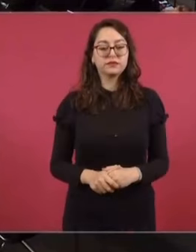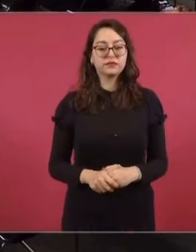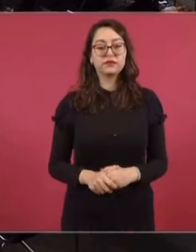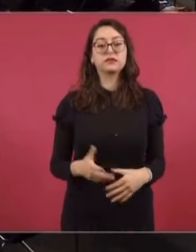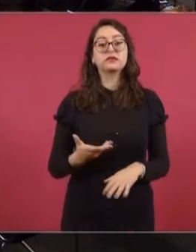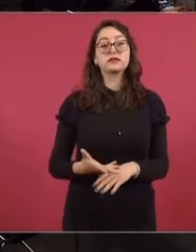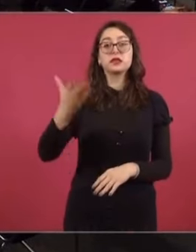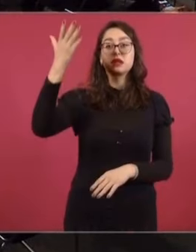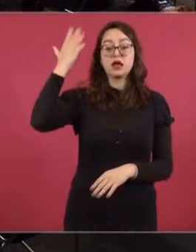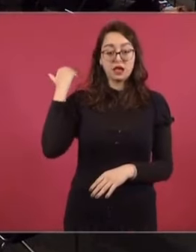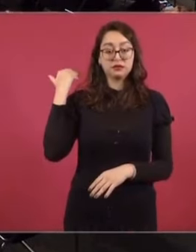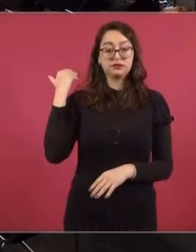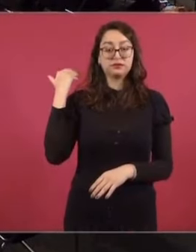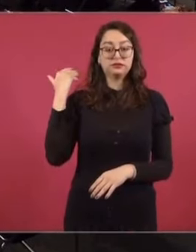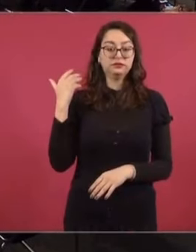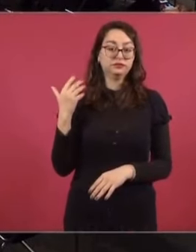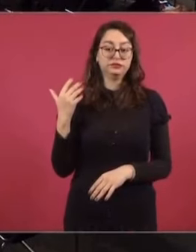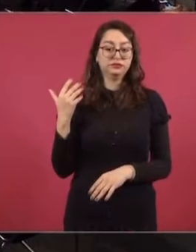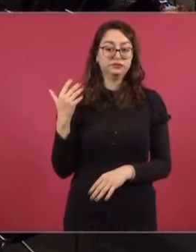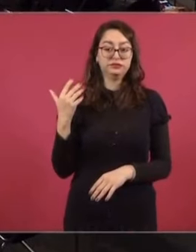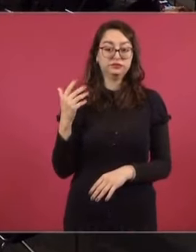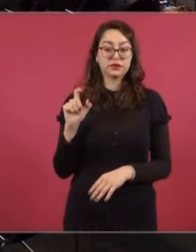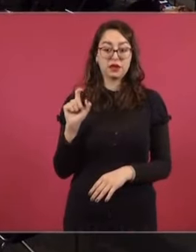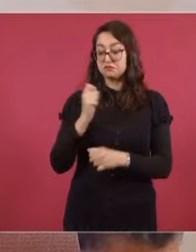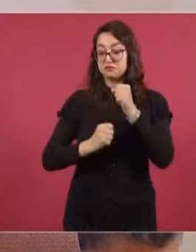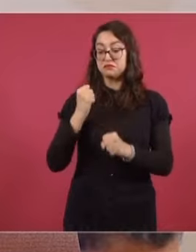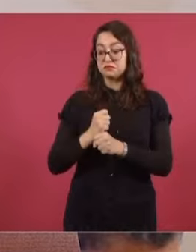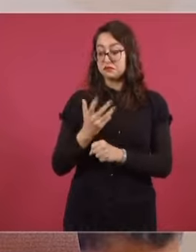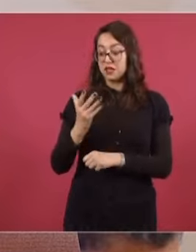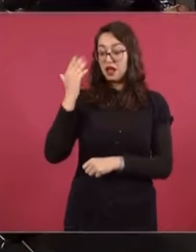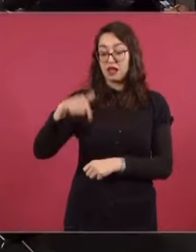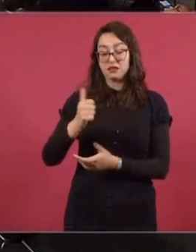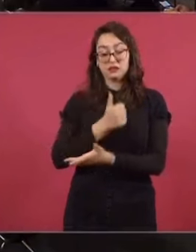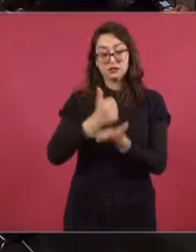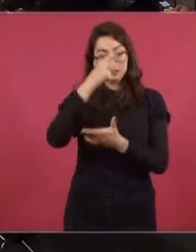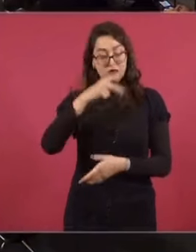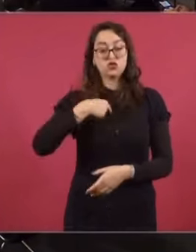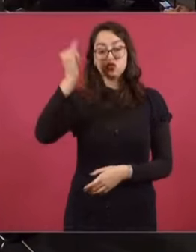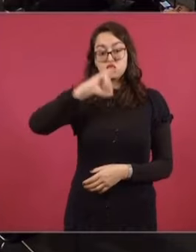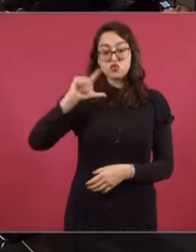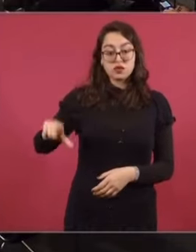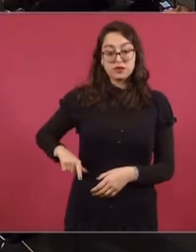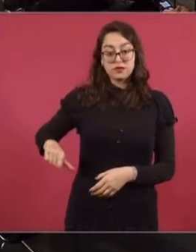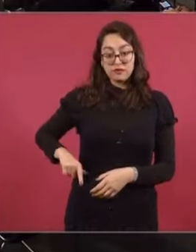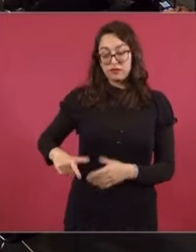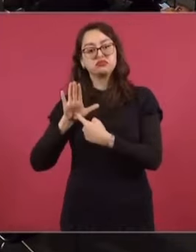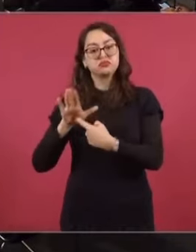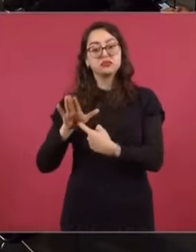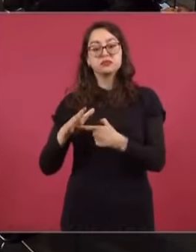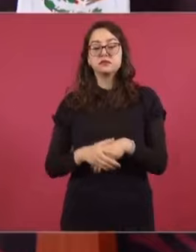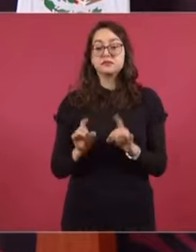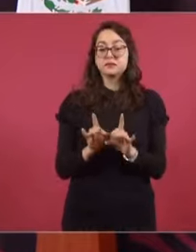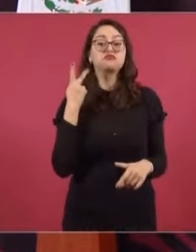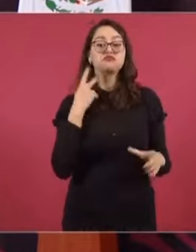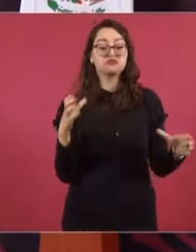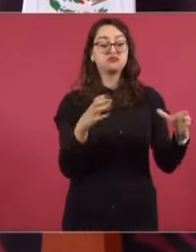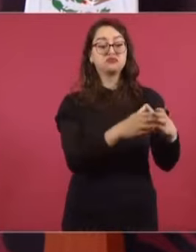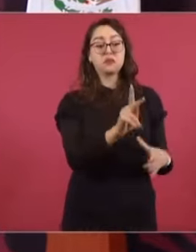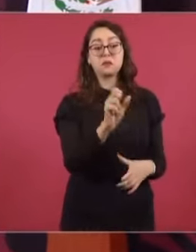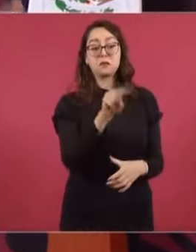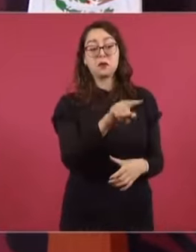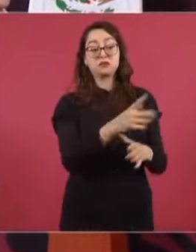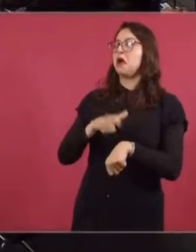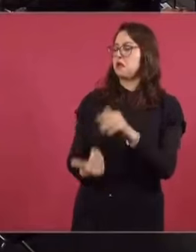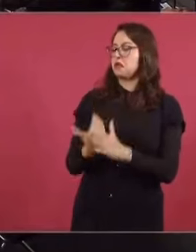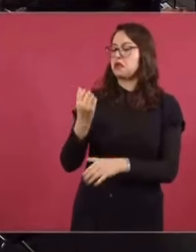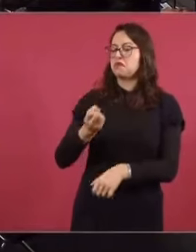nosotros nuestra mañanera, hace más de 20 años, cuando fui jefe de gobierno, salieron también del bloque conservador, un partido, el PAN, que iban a